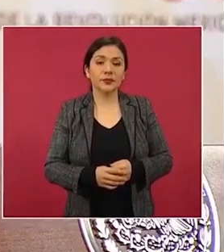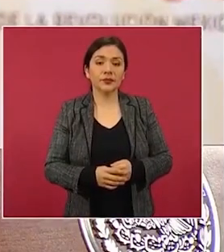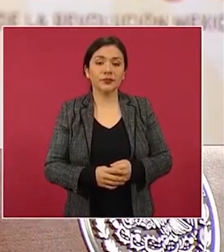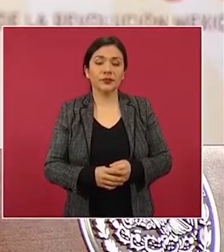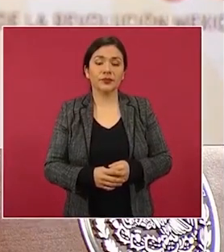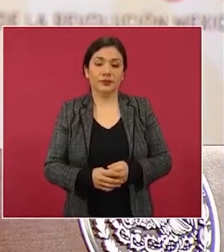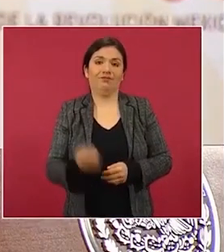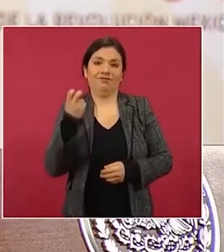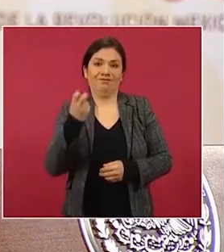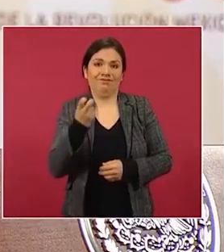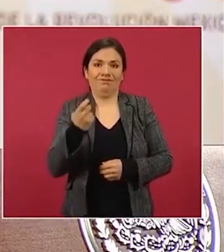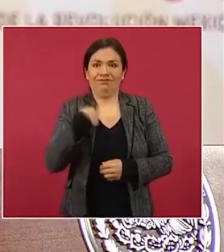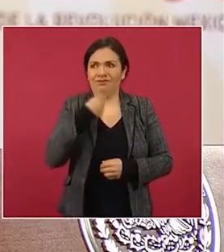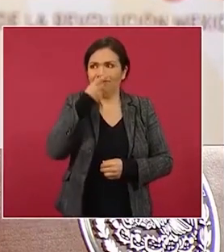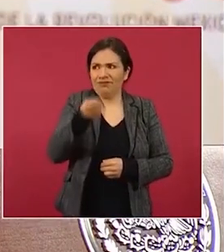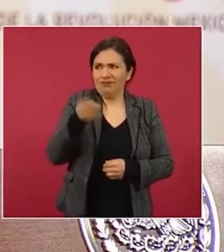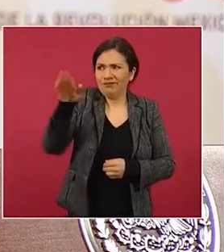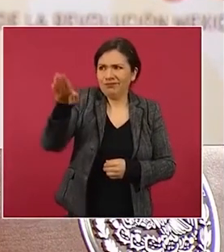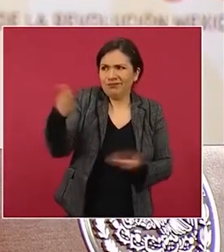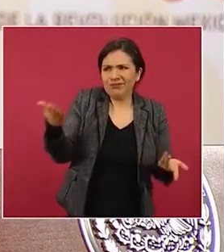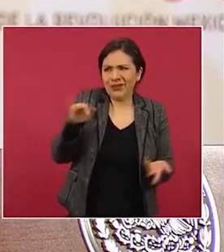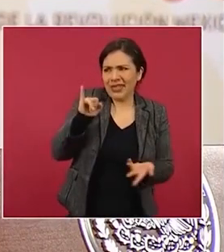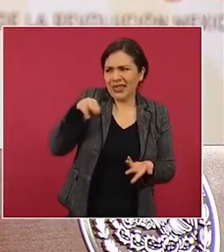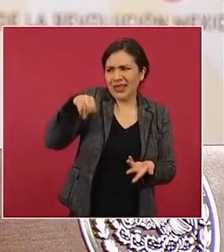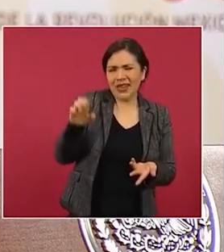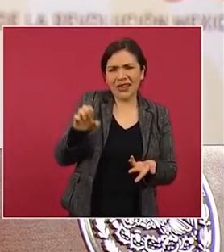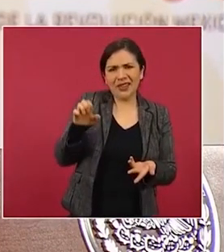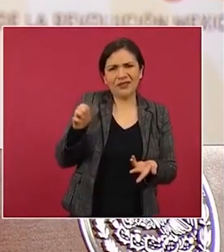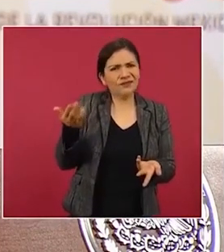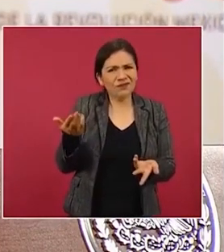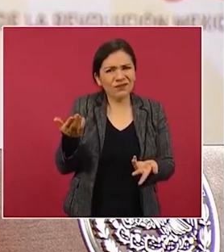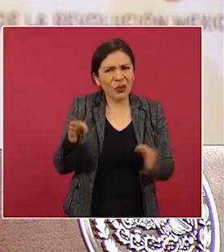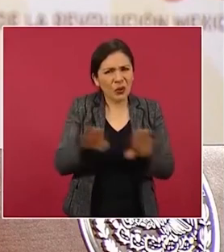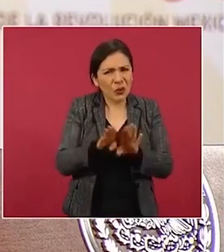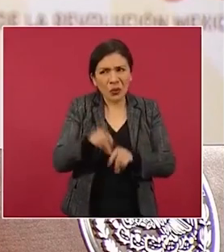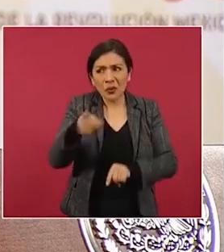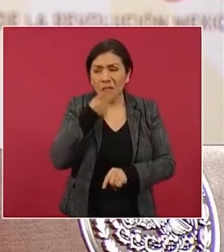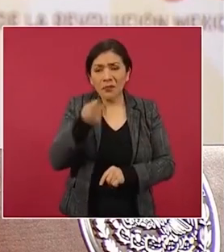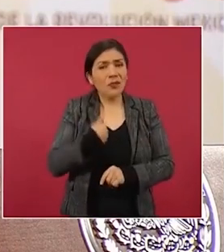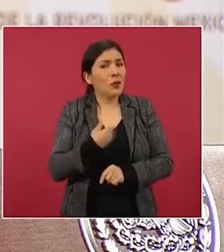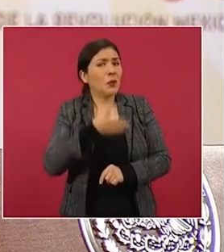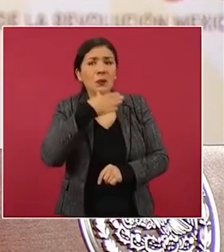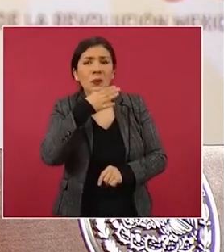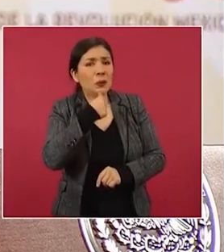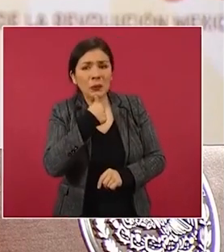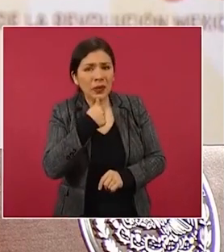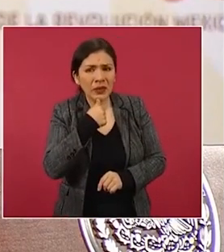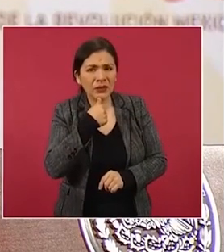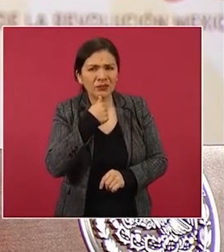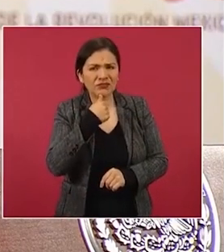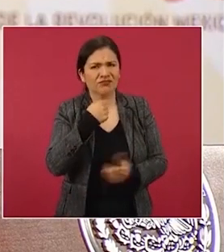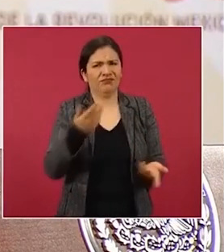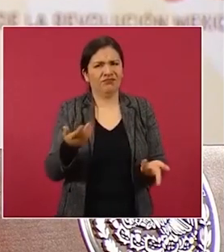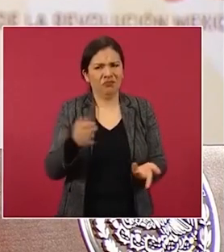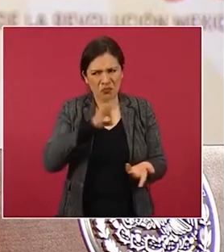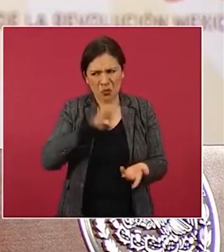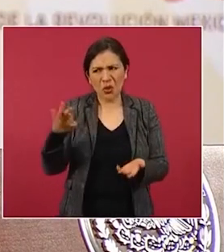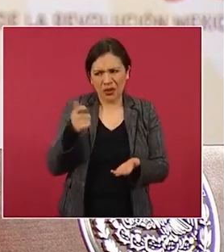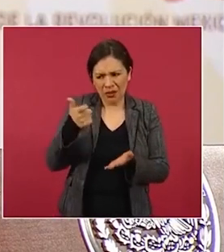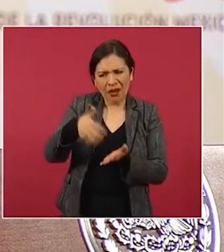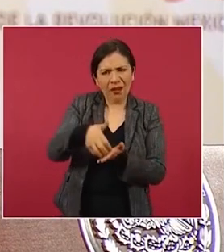que le decimos al INE. ¿Cómo no vas a poder ahorrar?